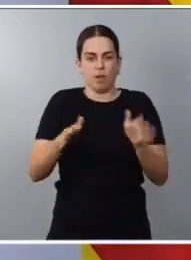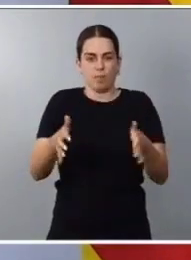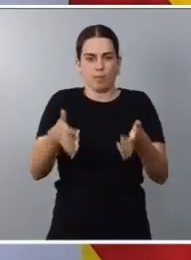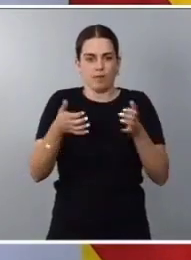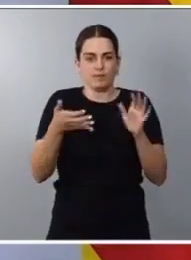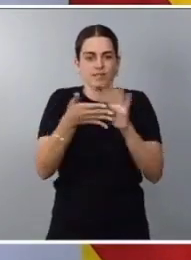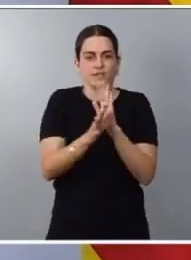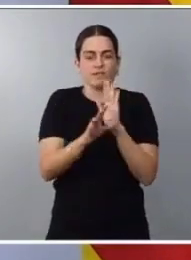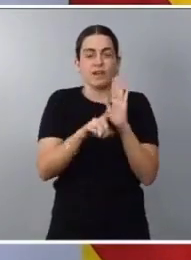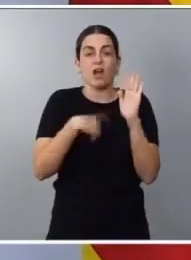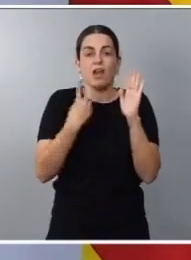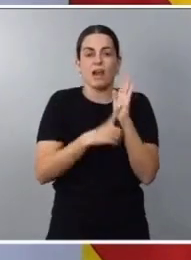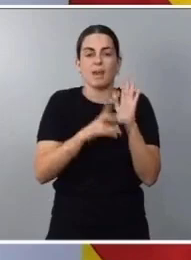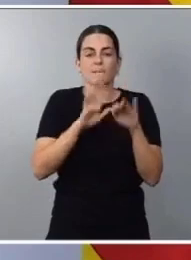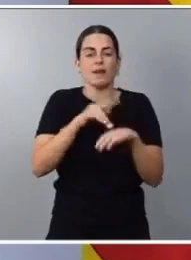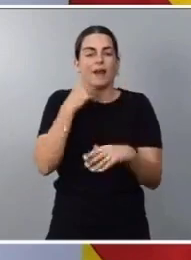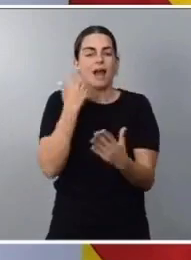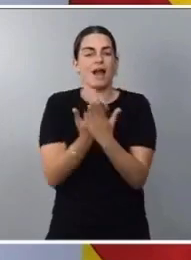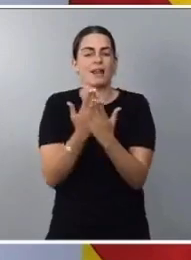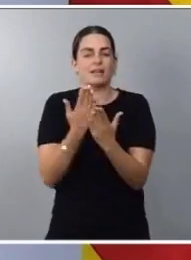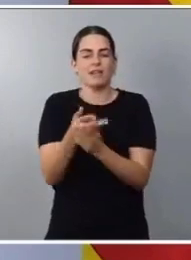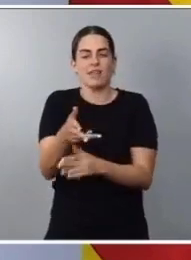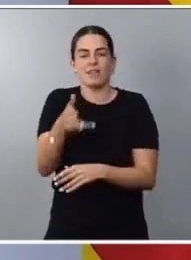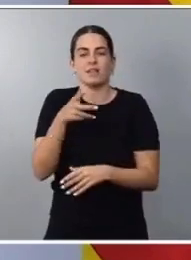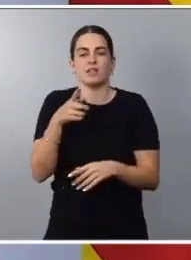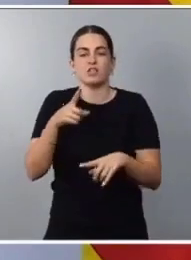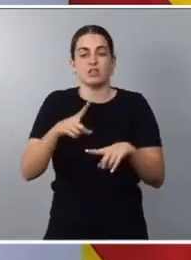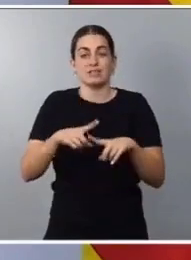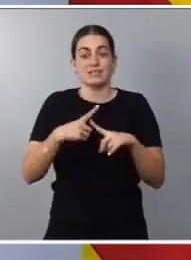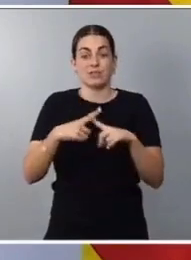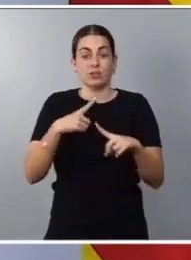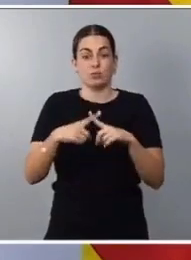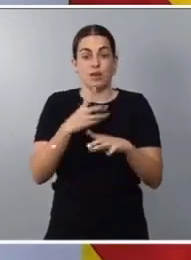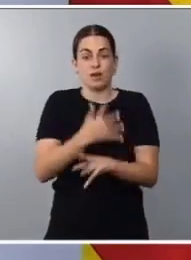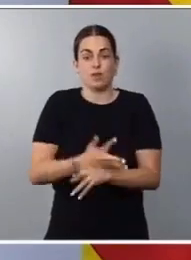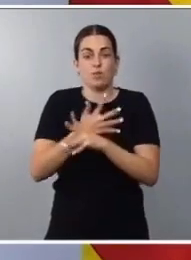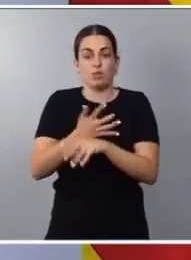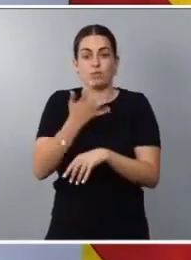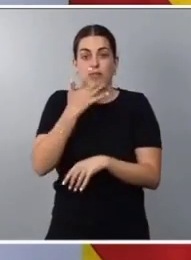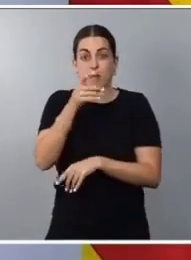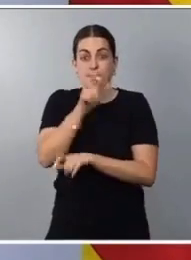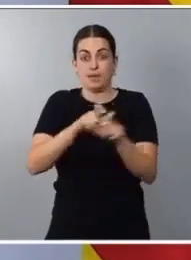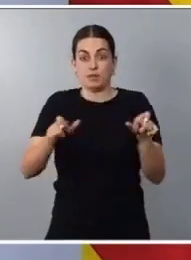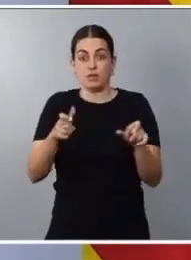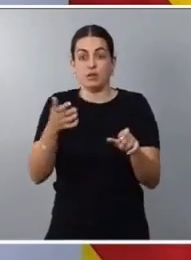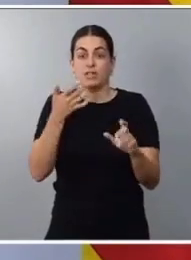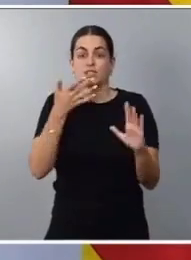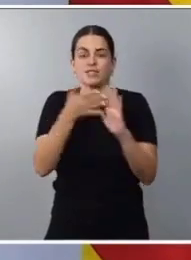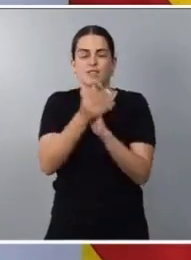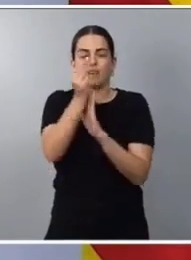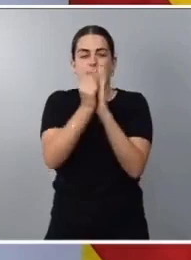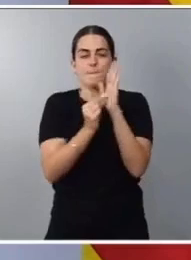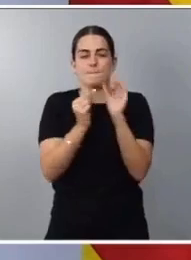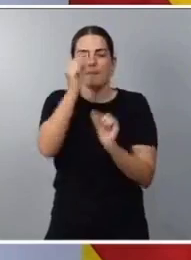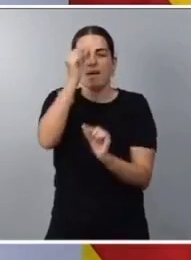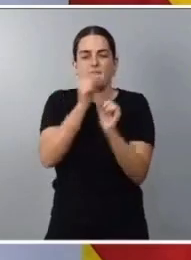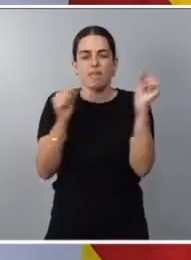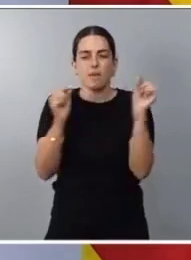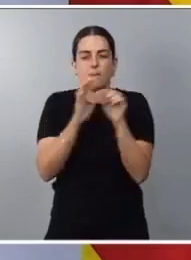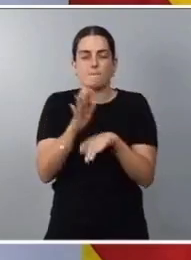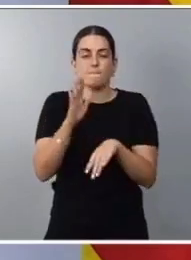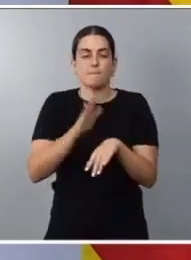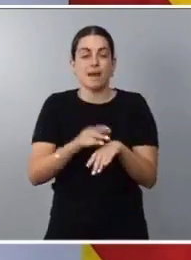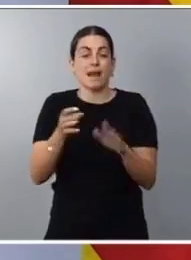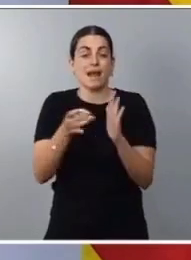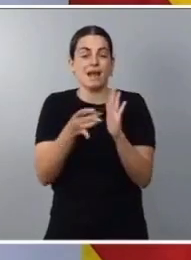para la garantía de los derechos sexuales y reproductivos de las mujeres, que como saben son un medidor fundamental de la calidad democrática de un